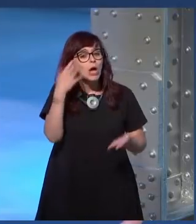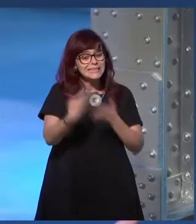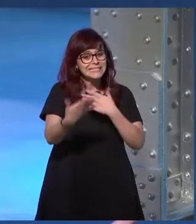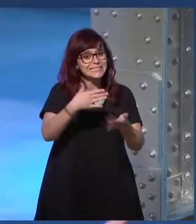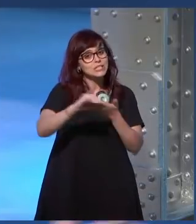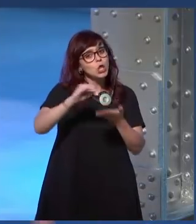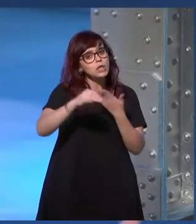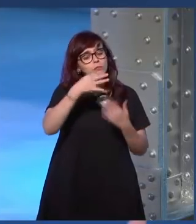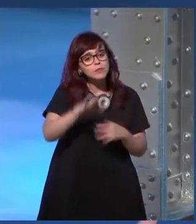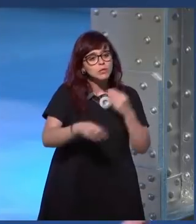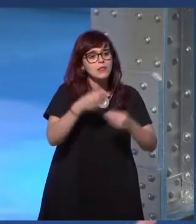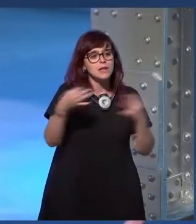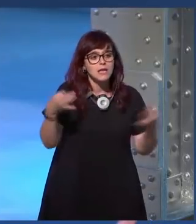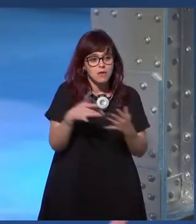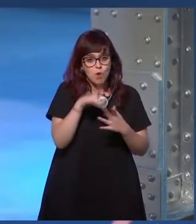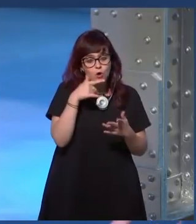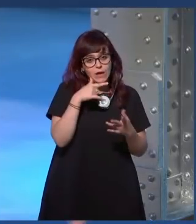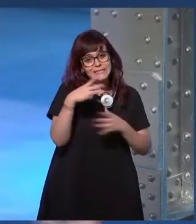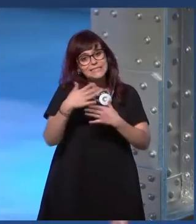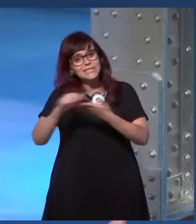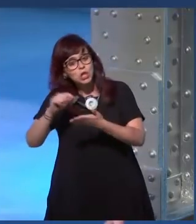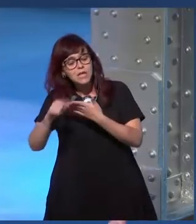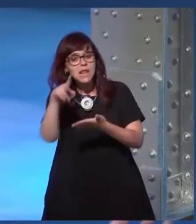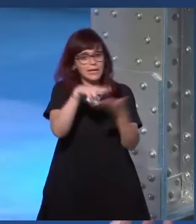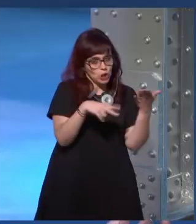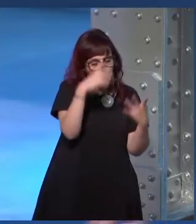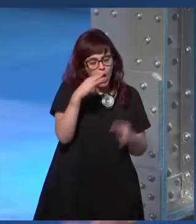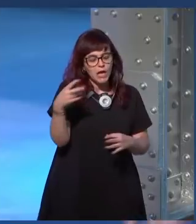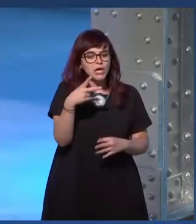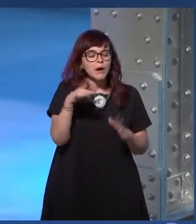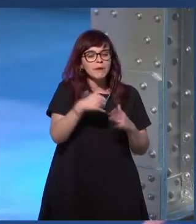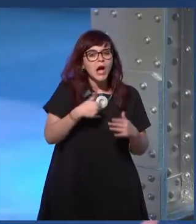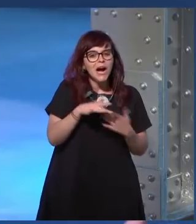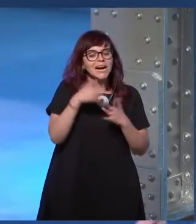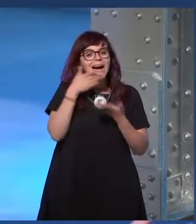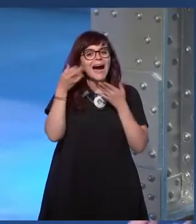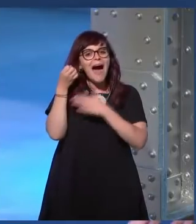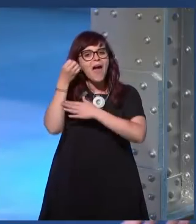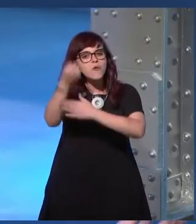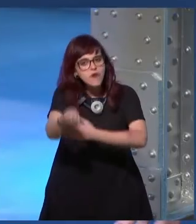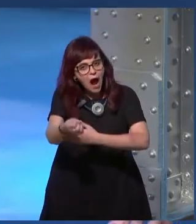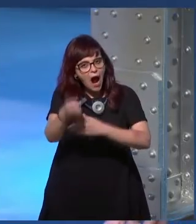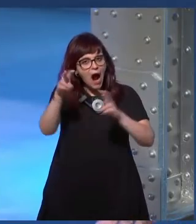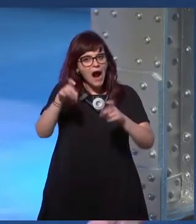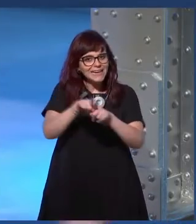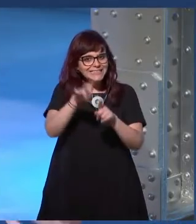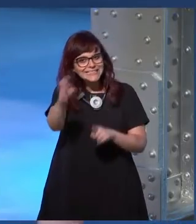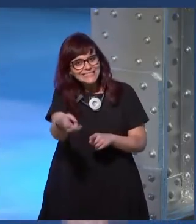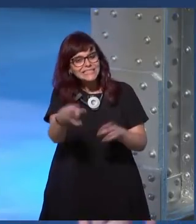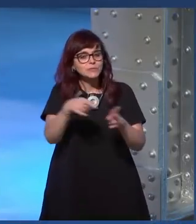escritoras y lectoras también por supuesto para ayudar a otras escritoras para ayudar en